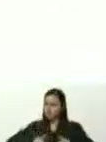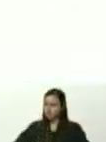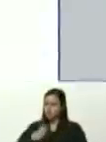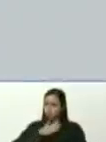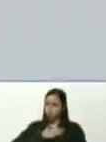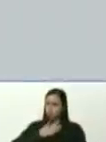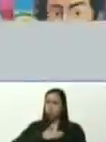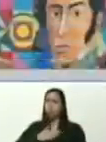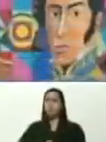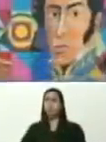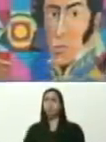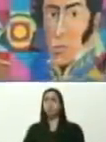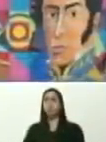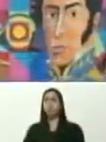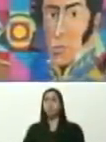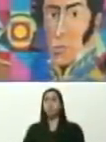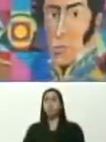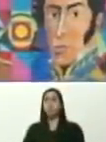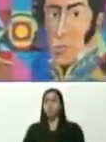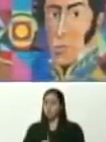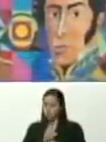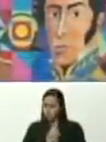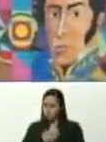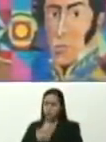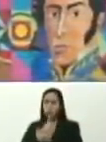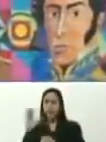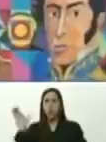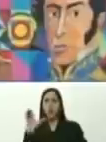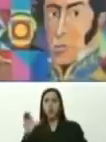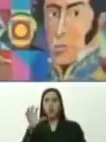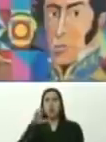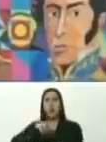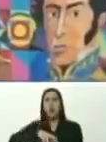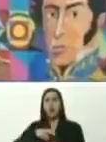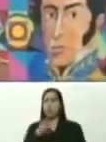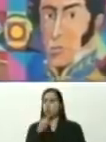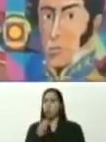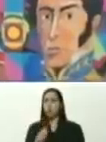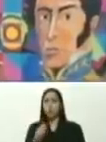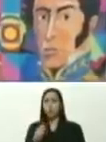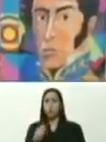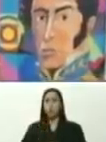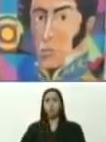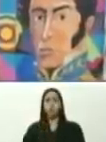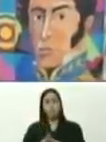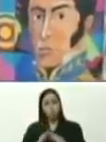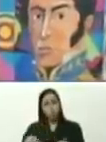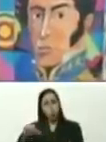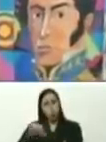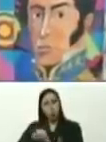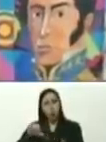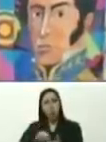Caracas amada, yo amo mucho a Caracas, mucho, mucho, mucho, toda la ciudad,